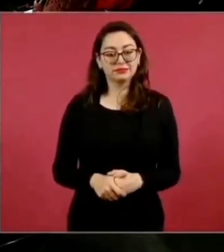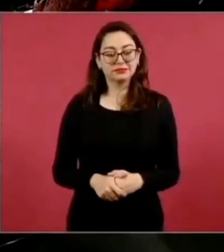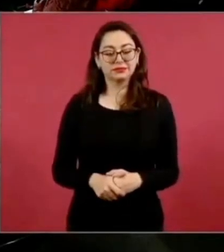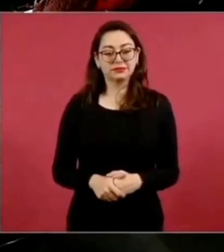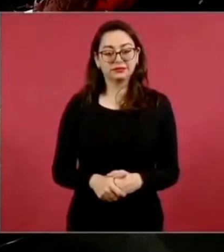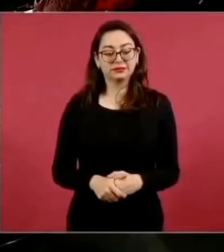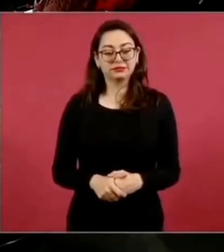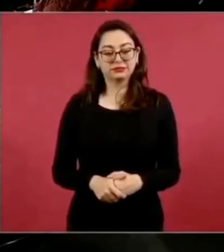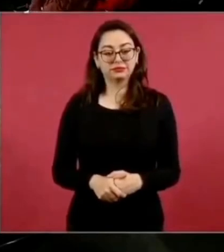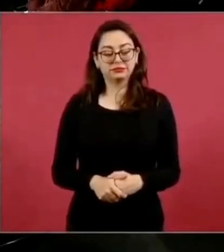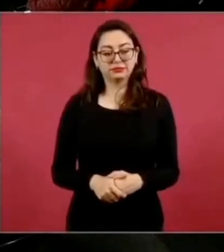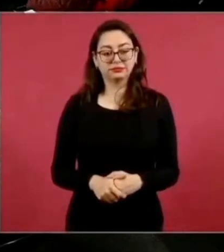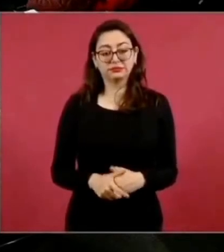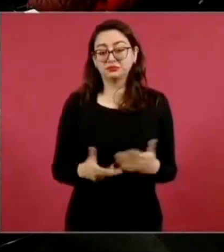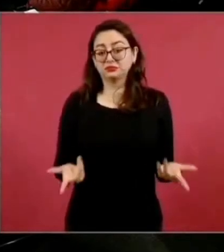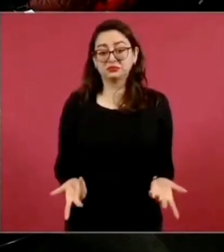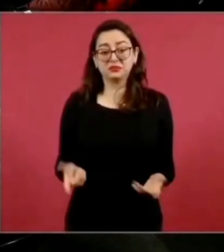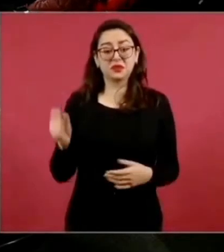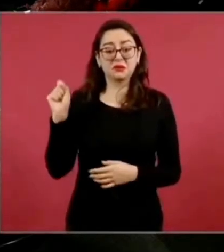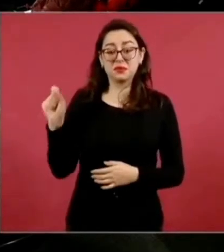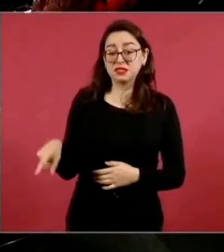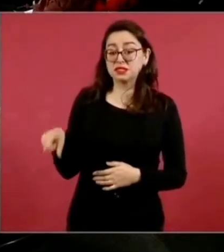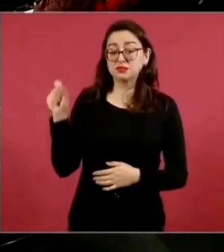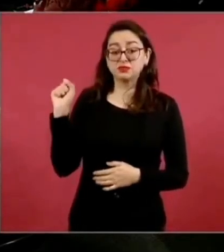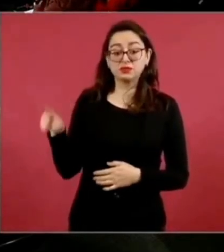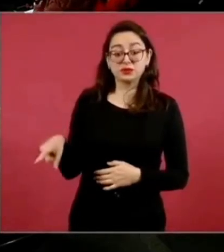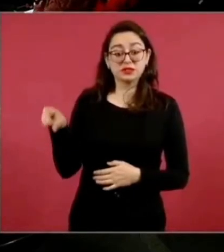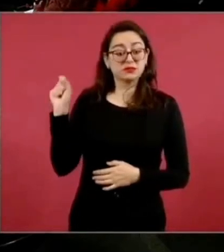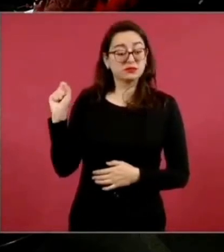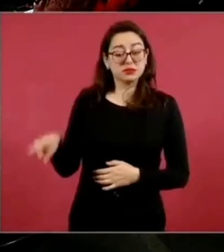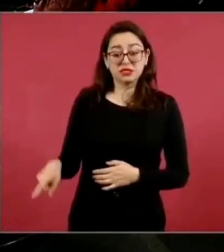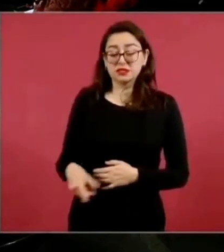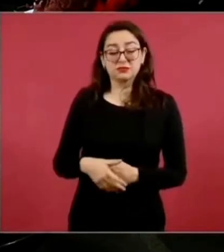y así lo mismo cuando se decide